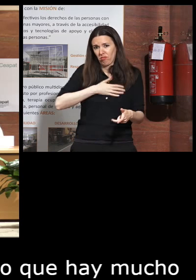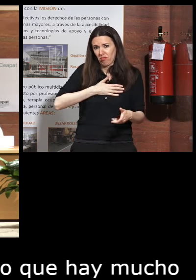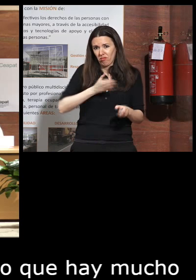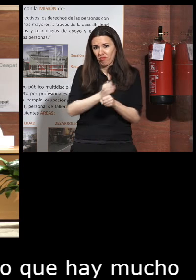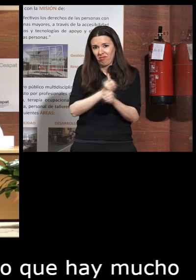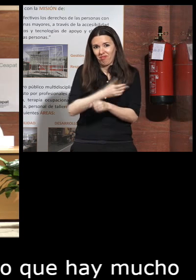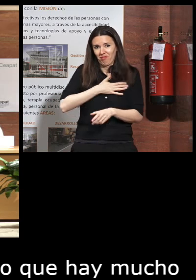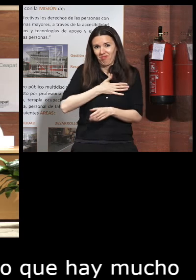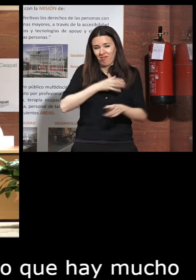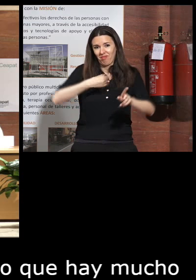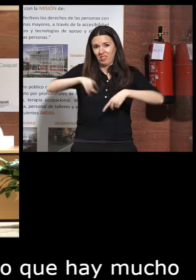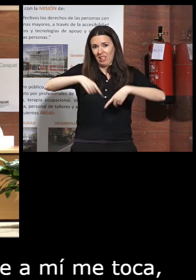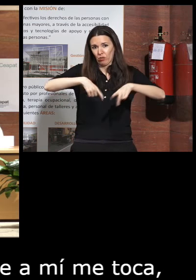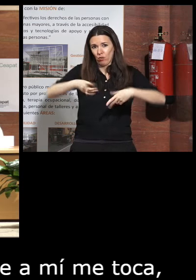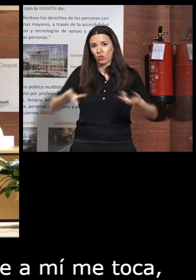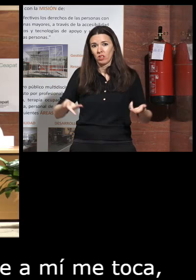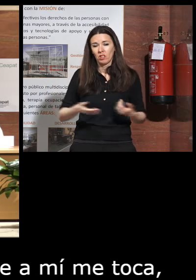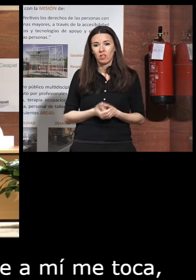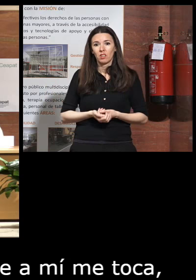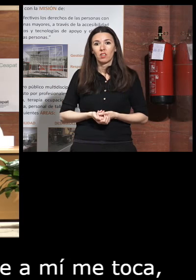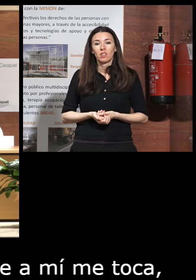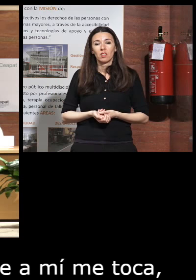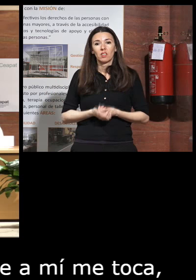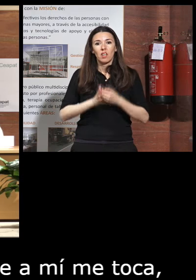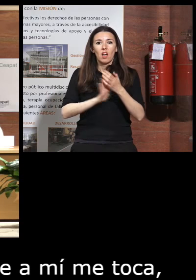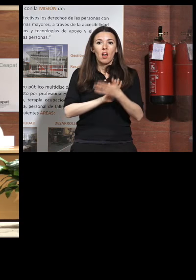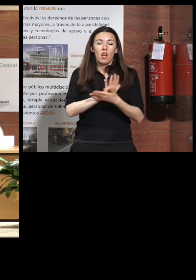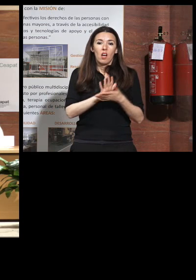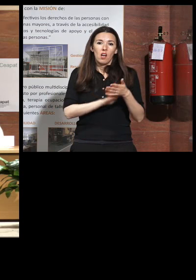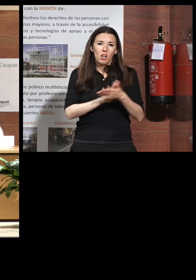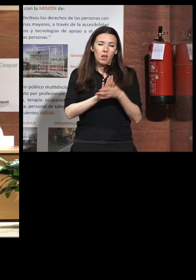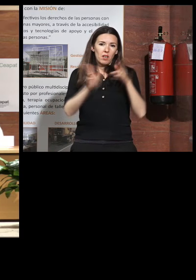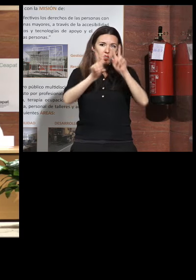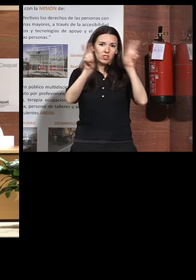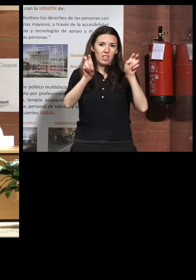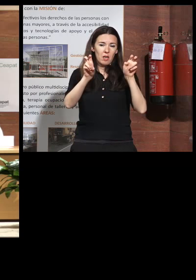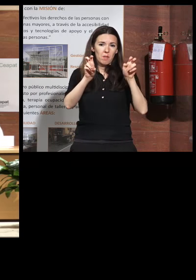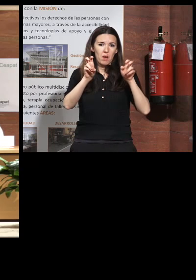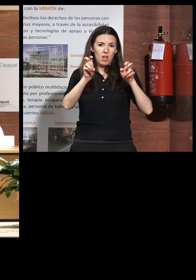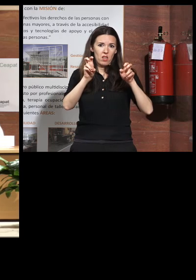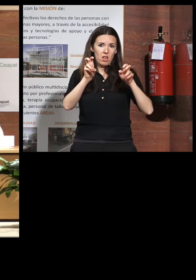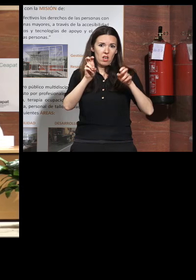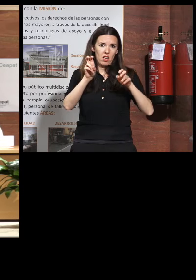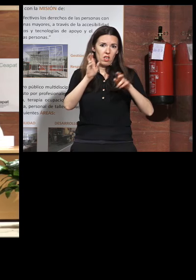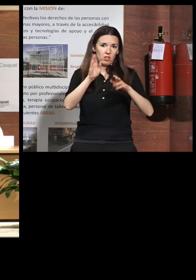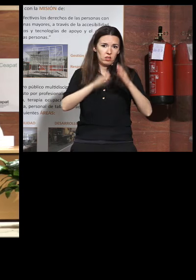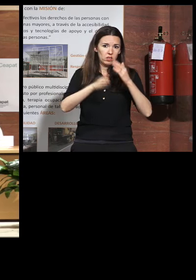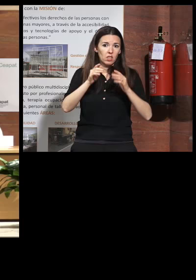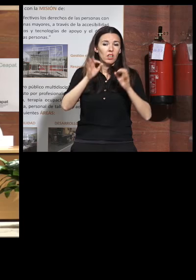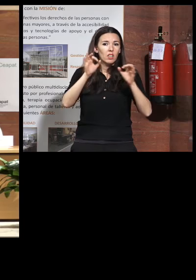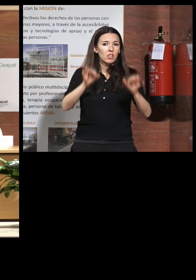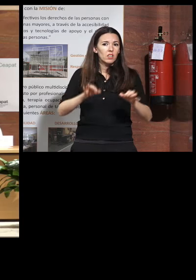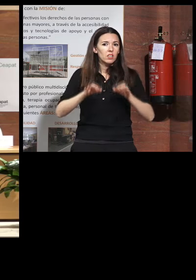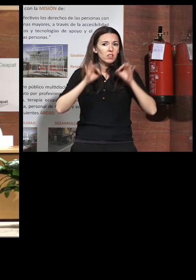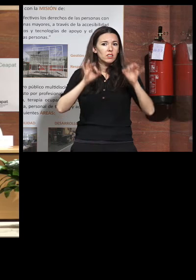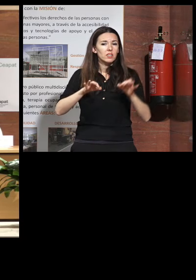es el transporte y ya hablando del tema de la minusvalía yo siempre me